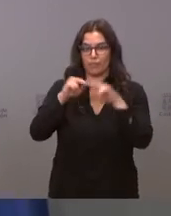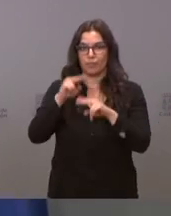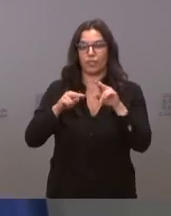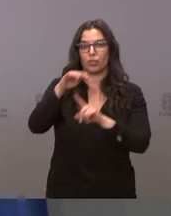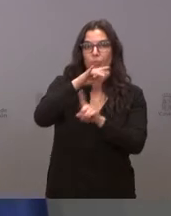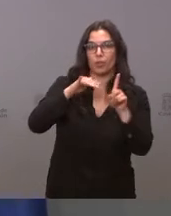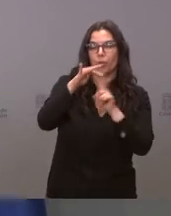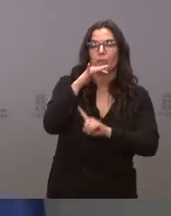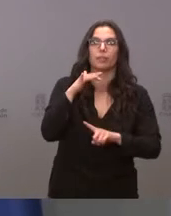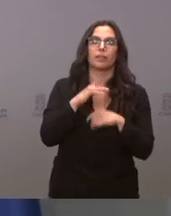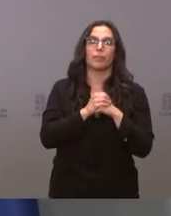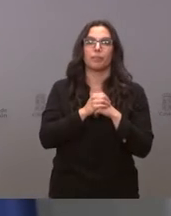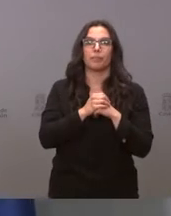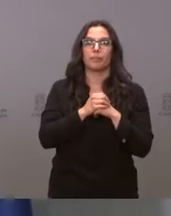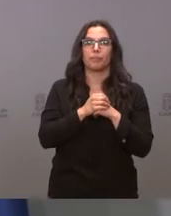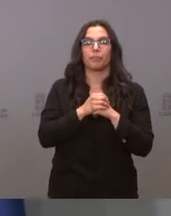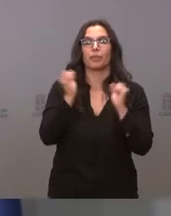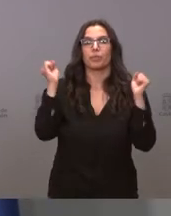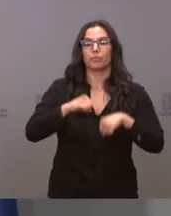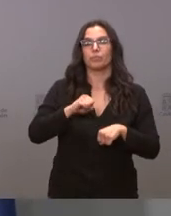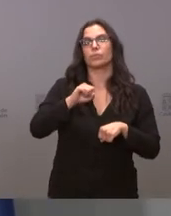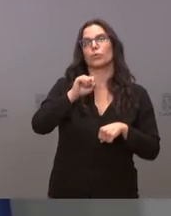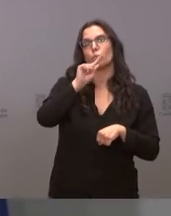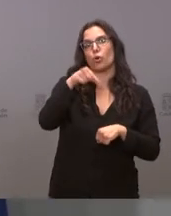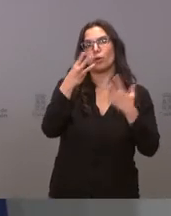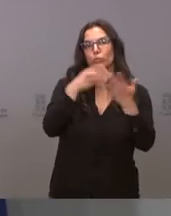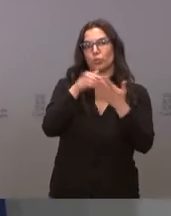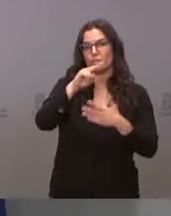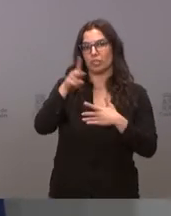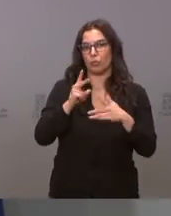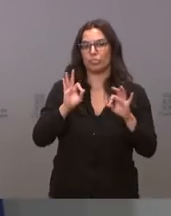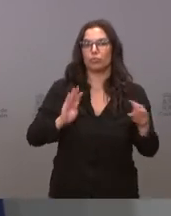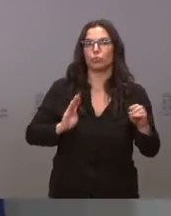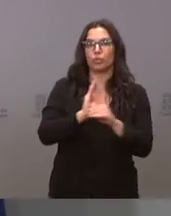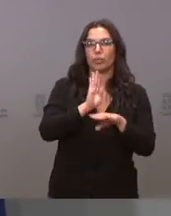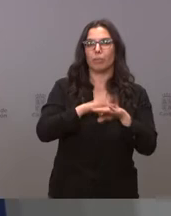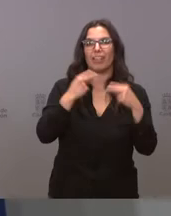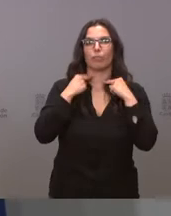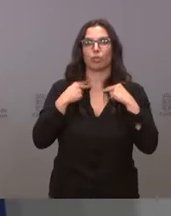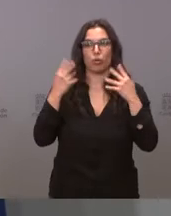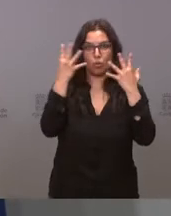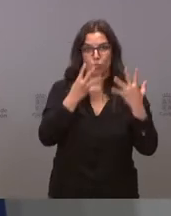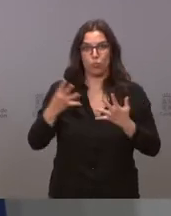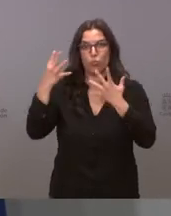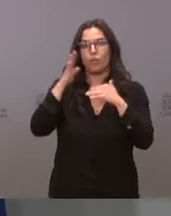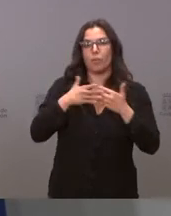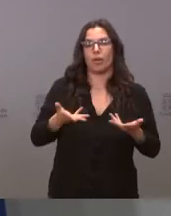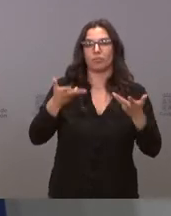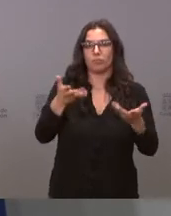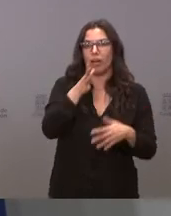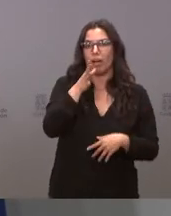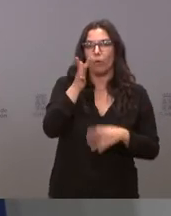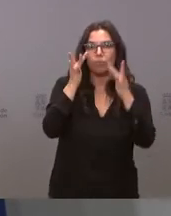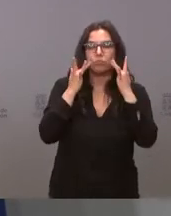Ambiente aprueba un gasto de 1,8 millones de euros en subvenciones a las nueve diputaciones para suministro de agua potable en zonas